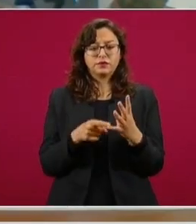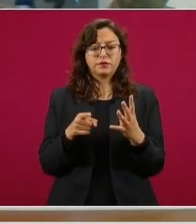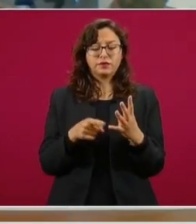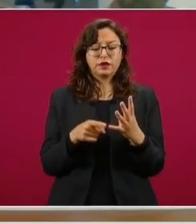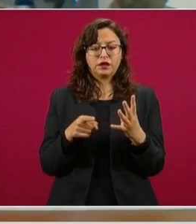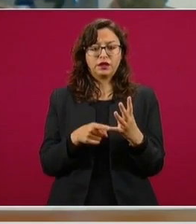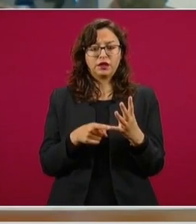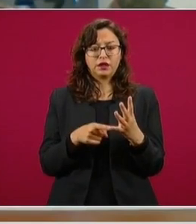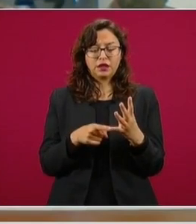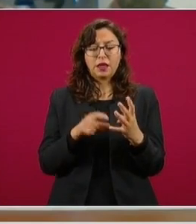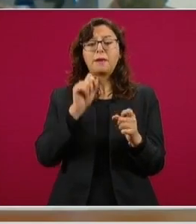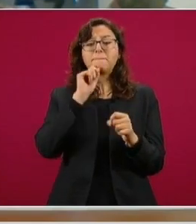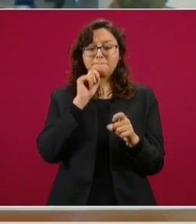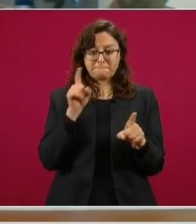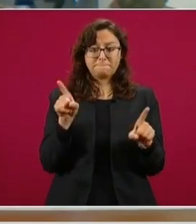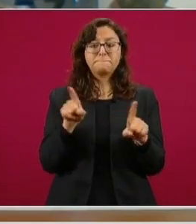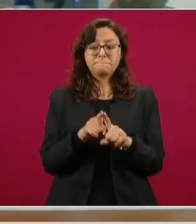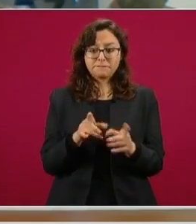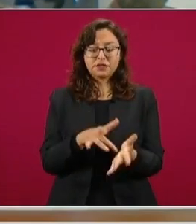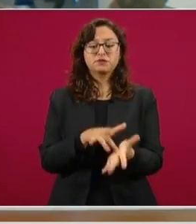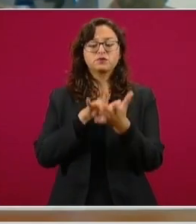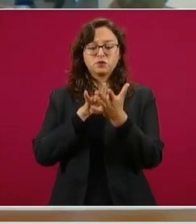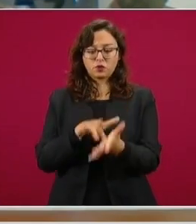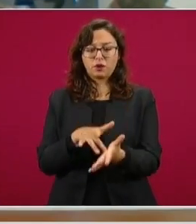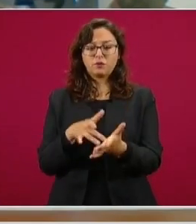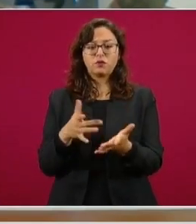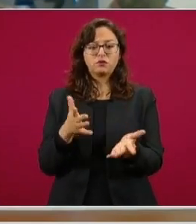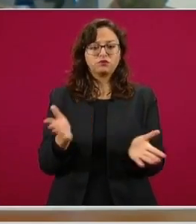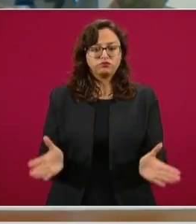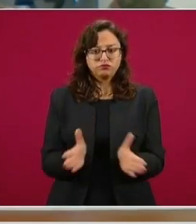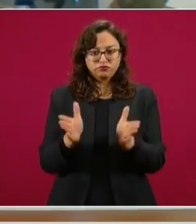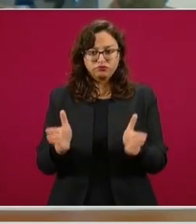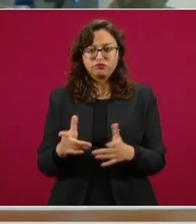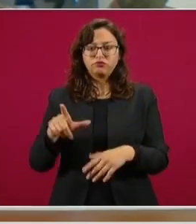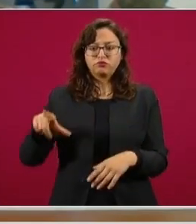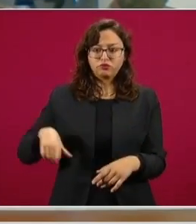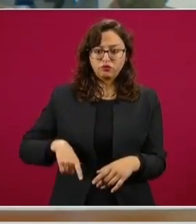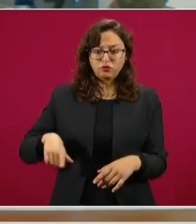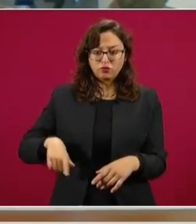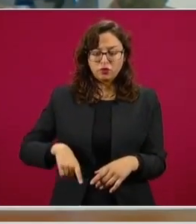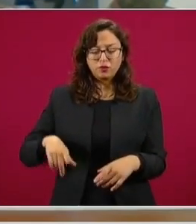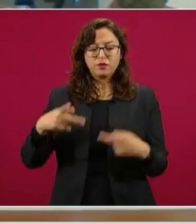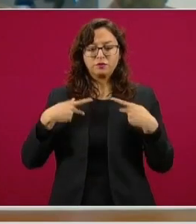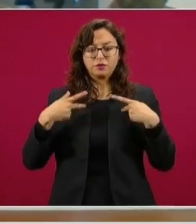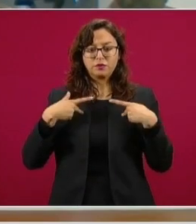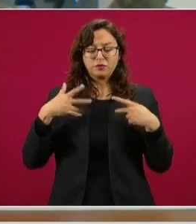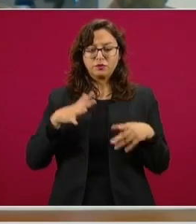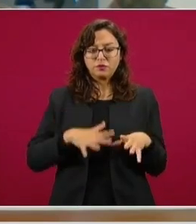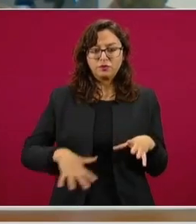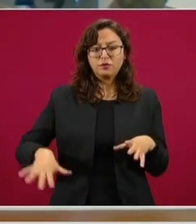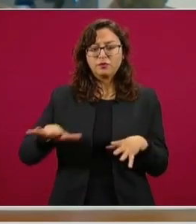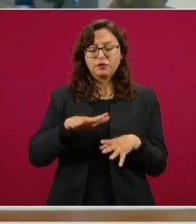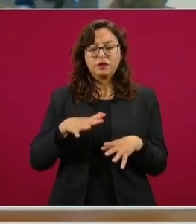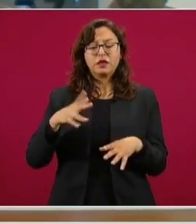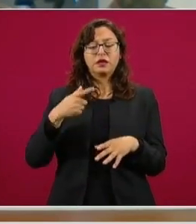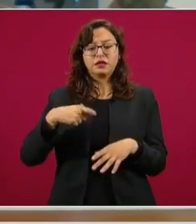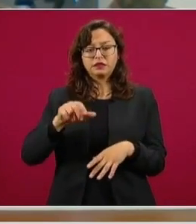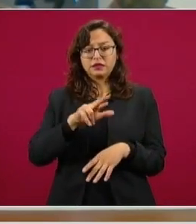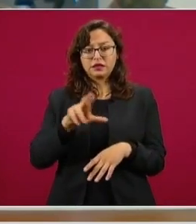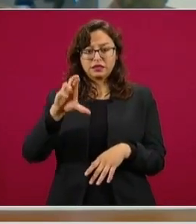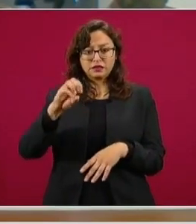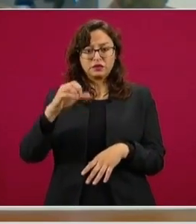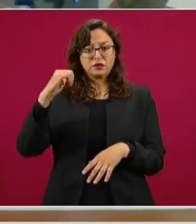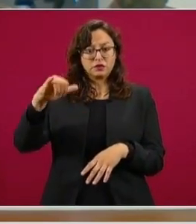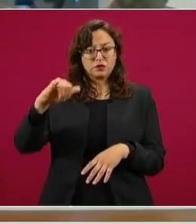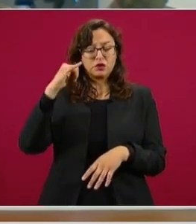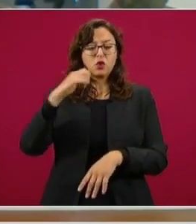y presentes también apoyando a la población y a los gobiernos del estado de Quintana Roo y de Yucatán, la